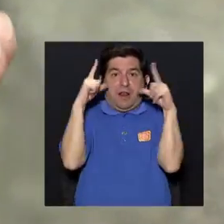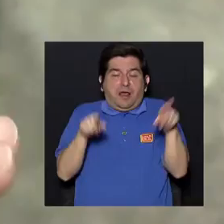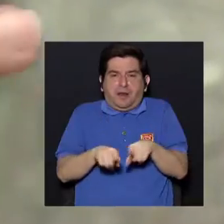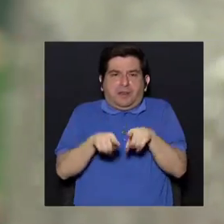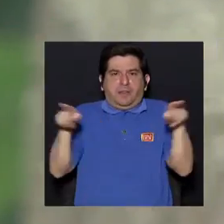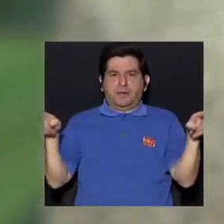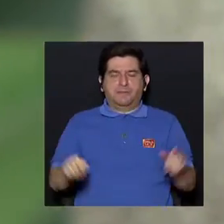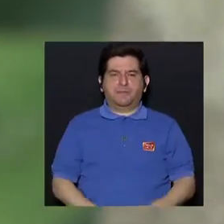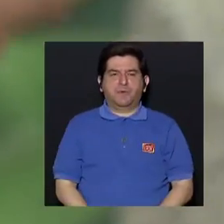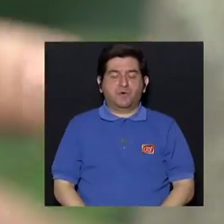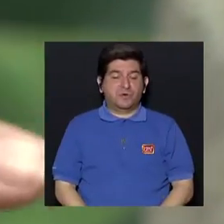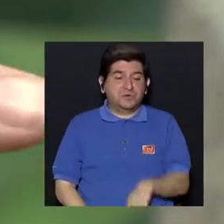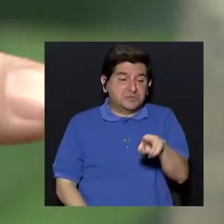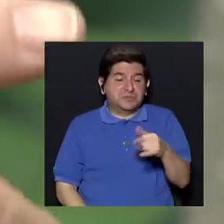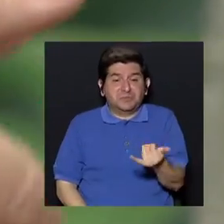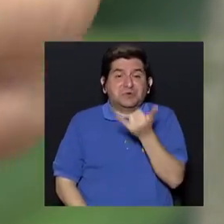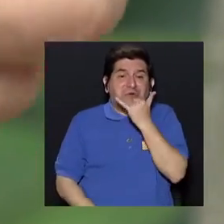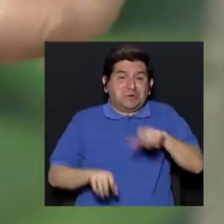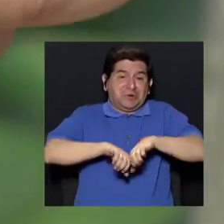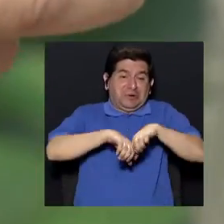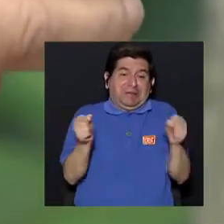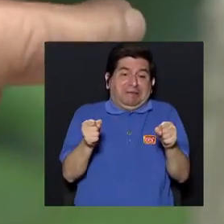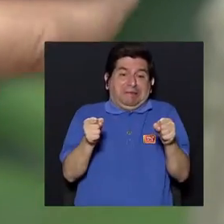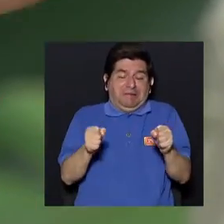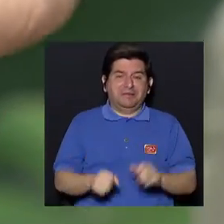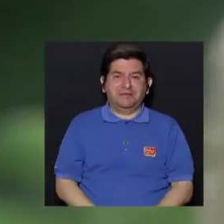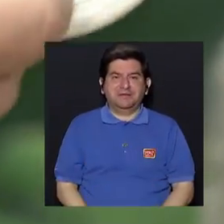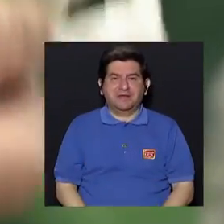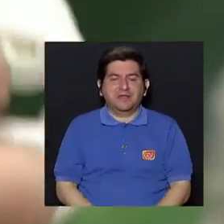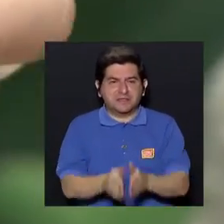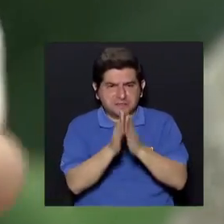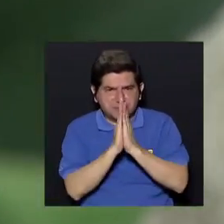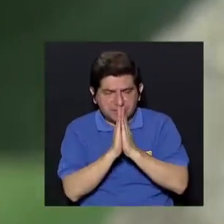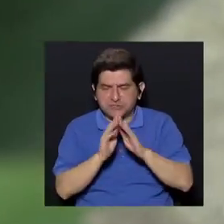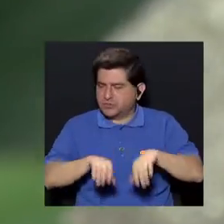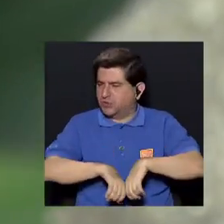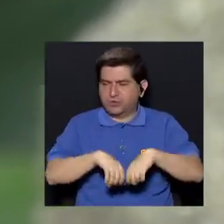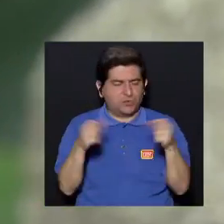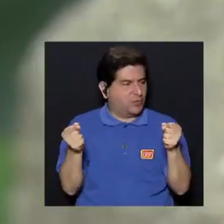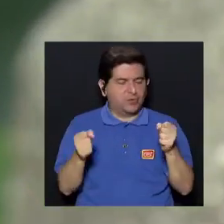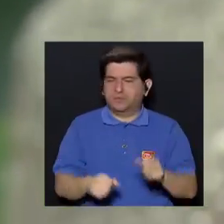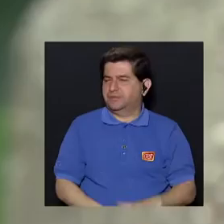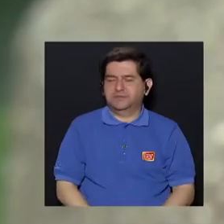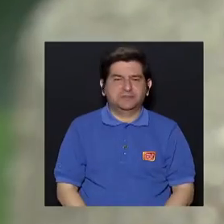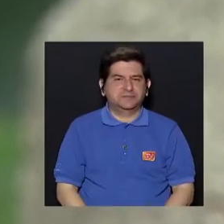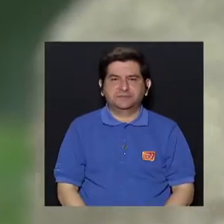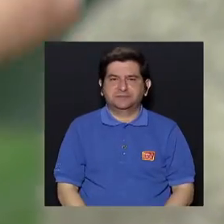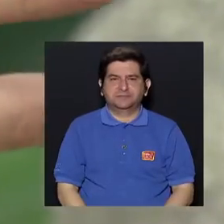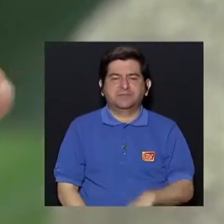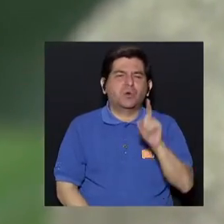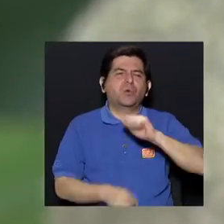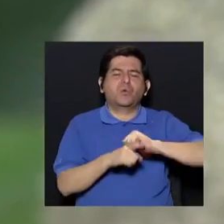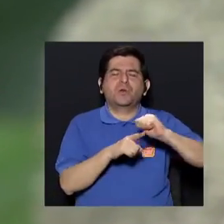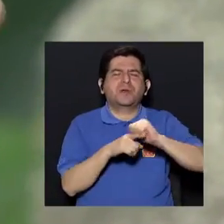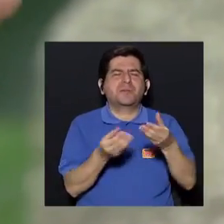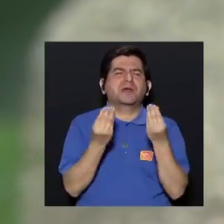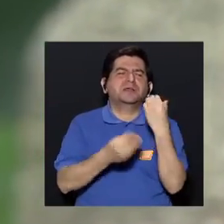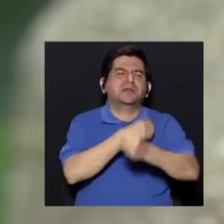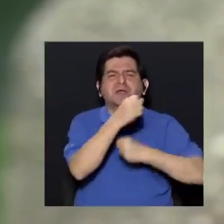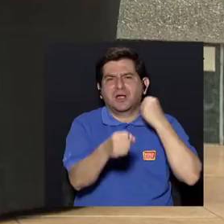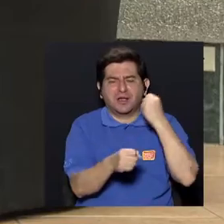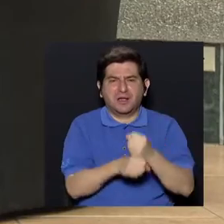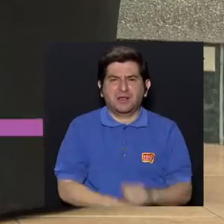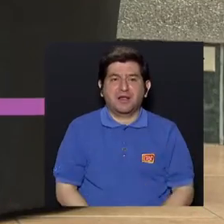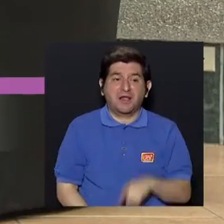tampoco, ¿verdad? Si se quebró accidentalmente, que si es hacer el llamado, no lo quiebren. Digamos, hubo una práctica por muchos